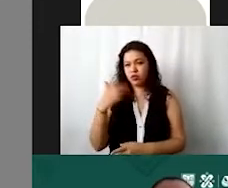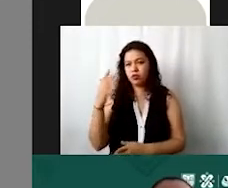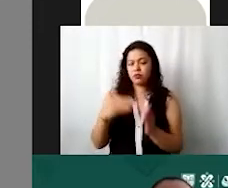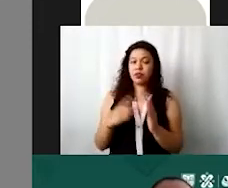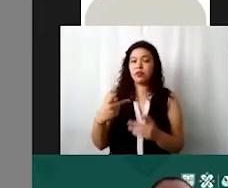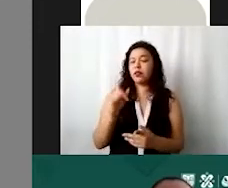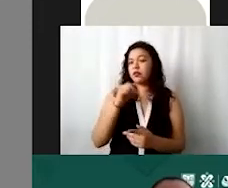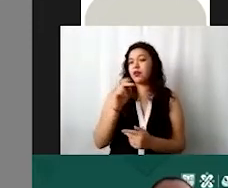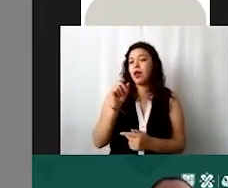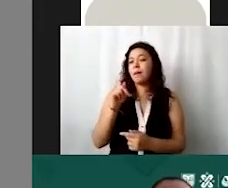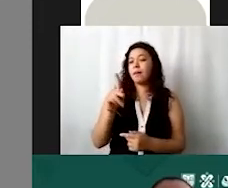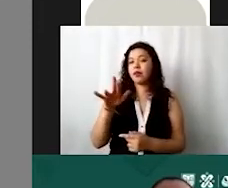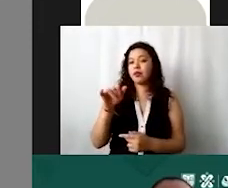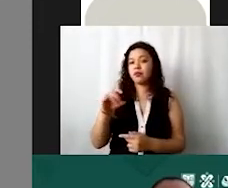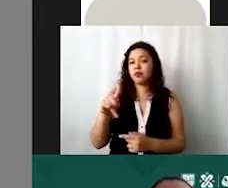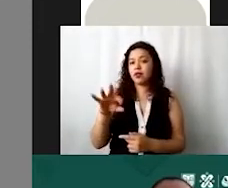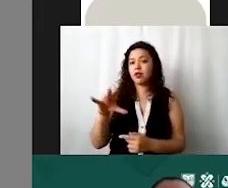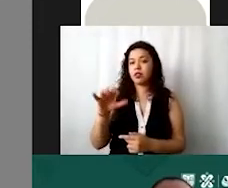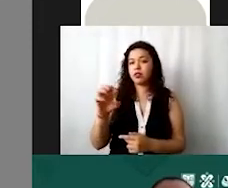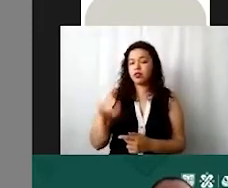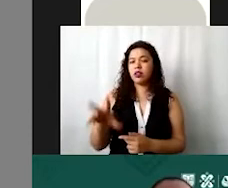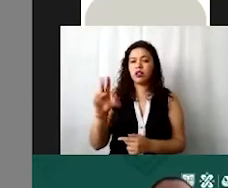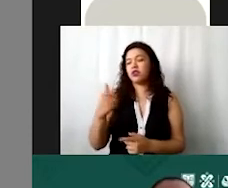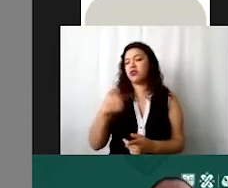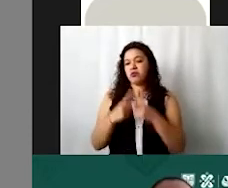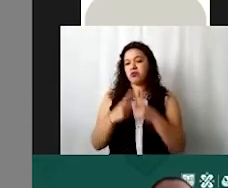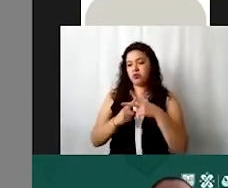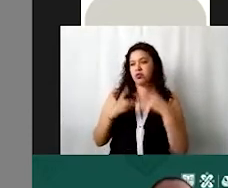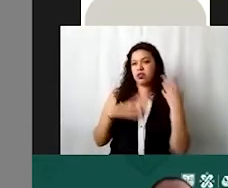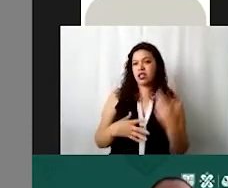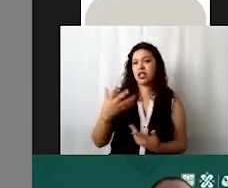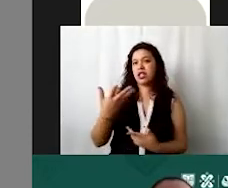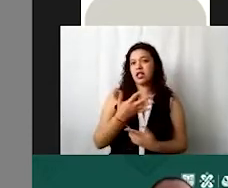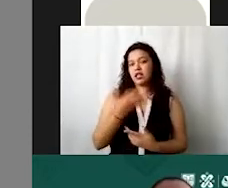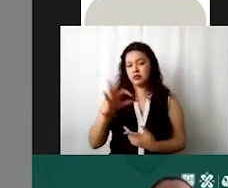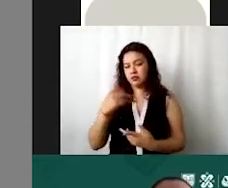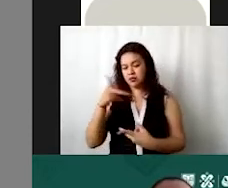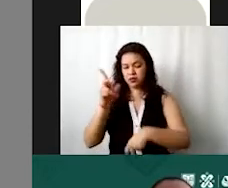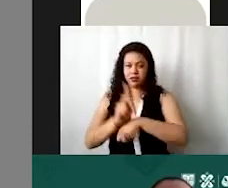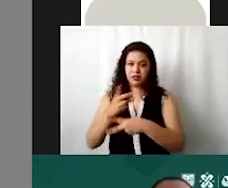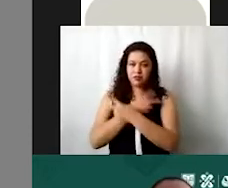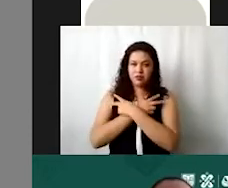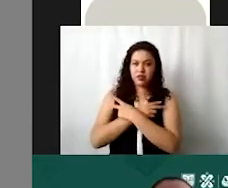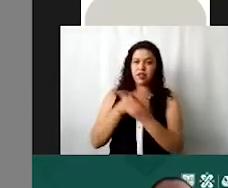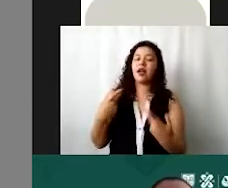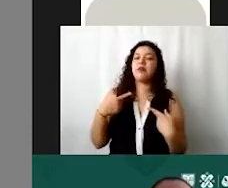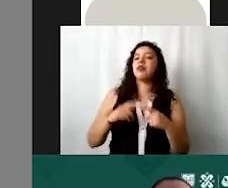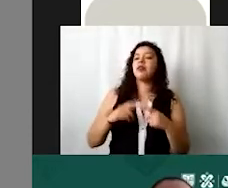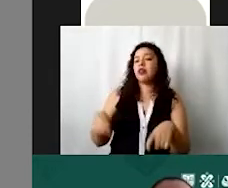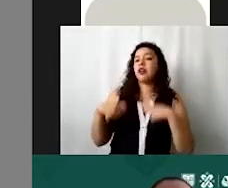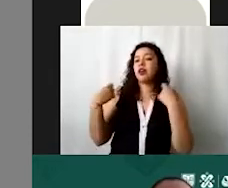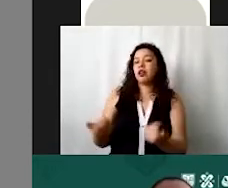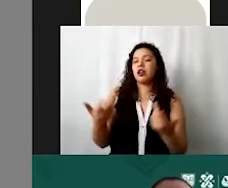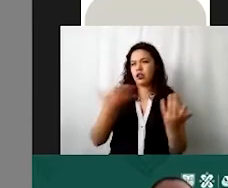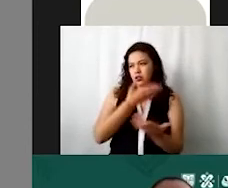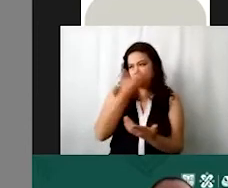la prima vacacional vas a decir ah no pues ya después de hacer mi cálculo del 25% por sus días de vacaciones a esta persona le toca no